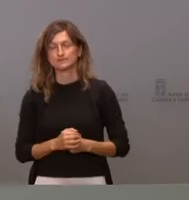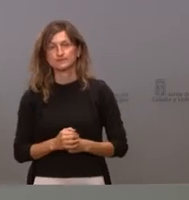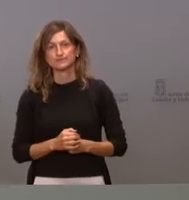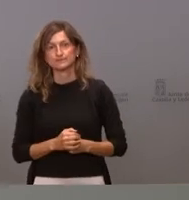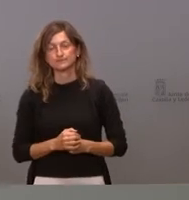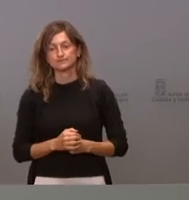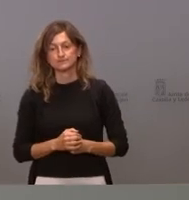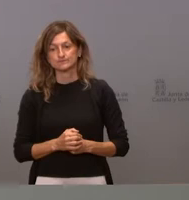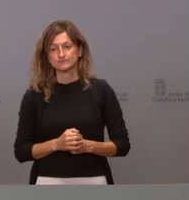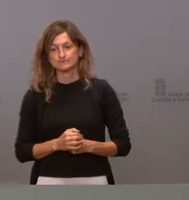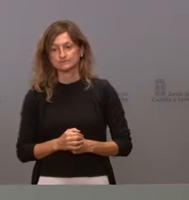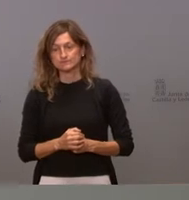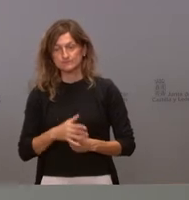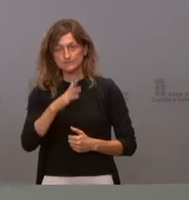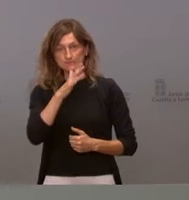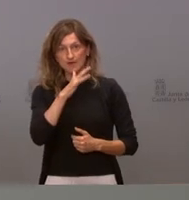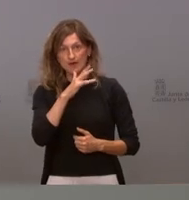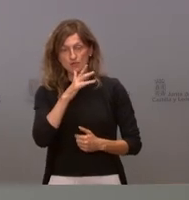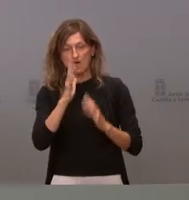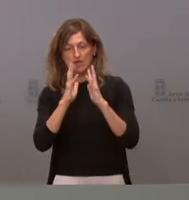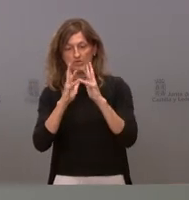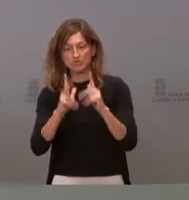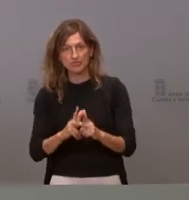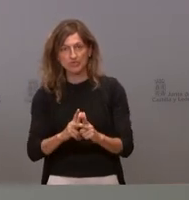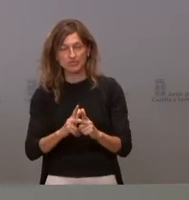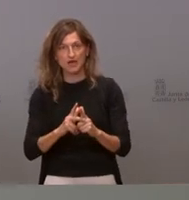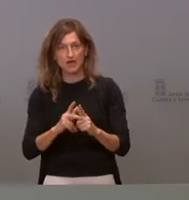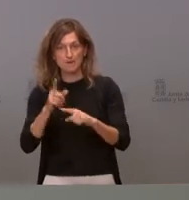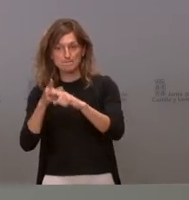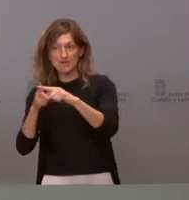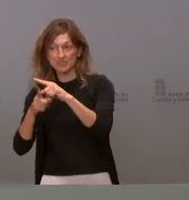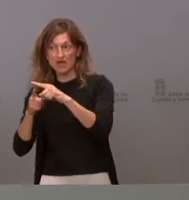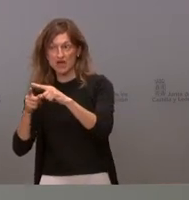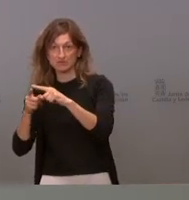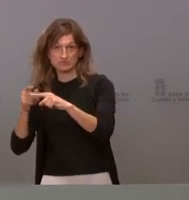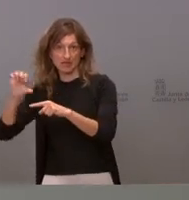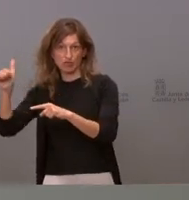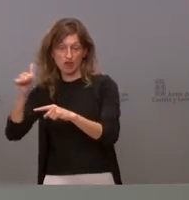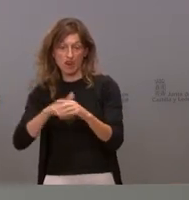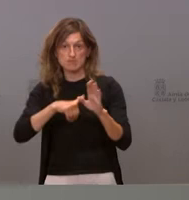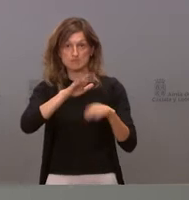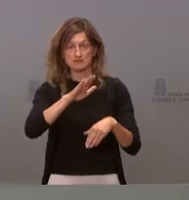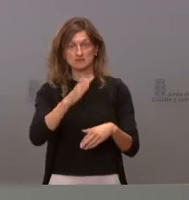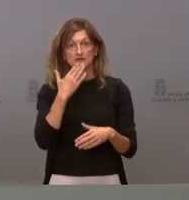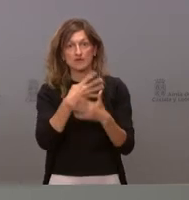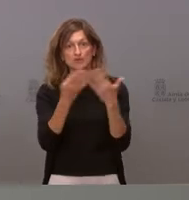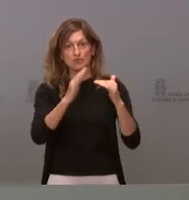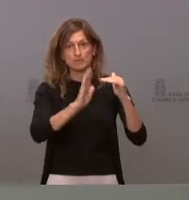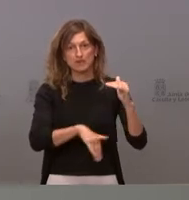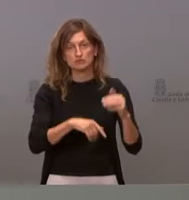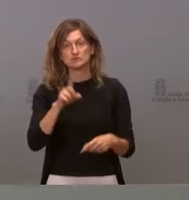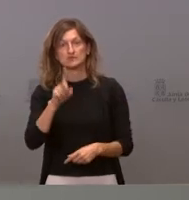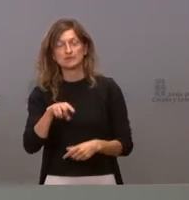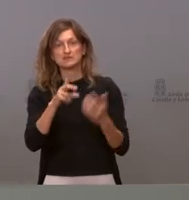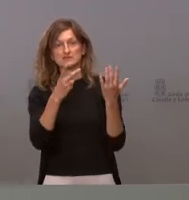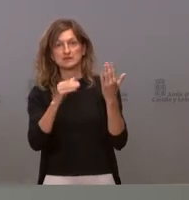Solamente ahora mismo se mantienen por incidencia por encima a la media nacional en los grupos por debajo de los 19 años y los mayores